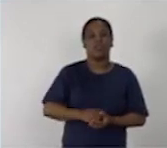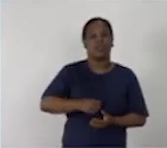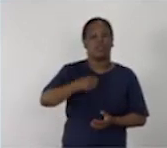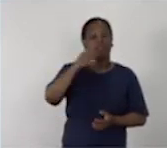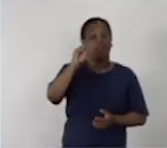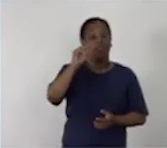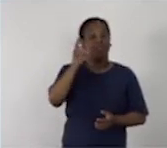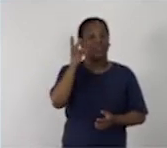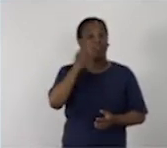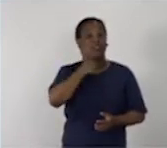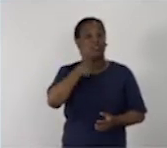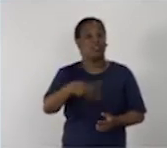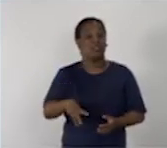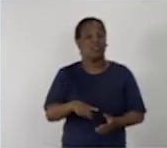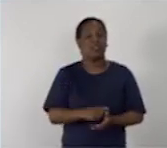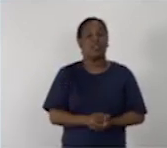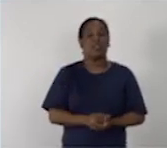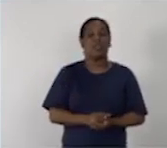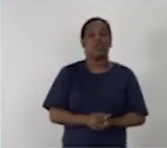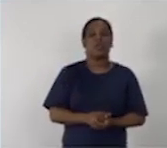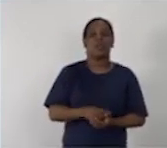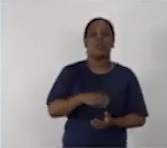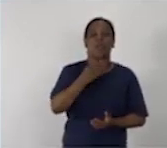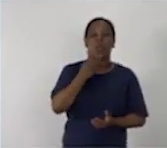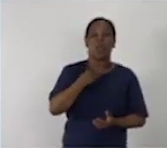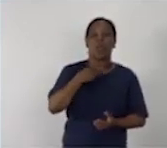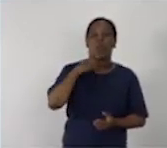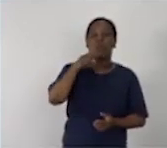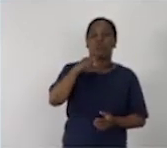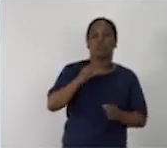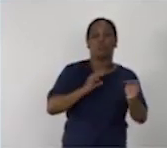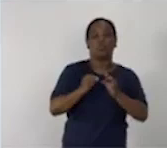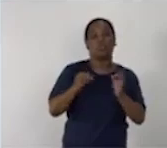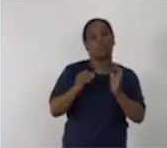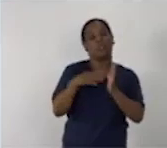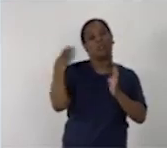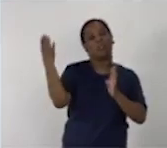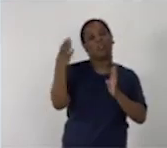ejemplos que digan cómo tú proteges el medio ambiente.